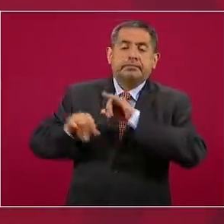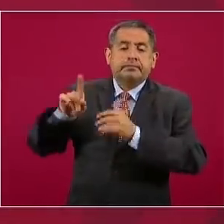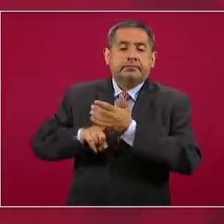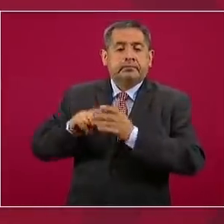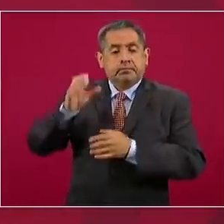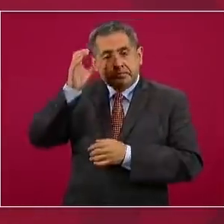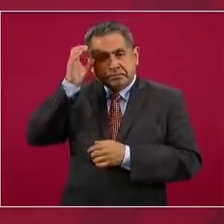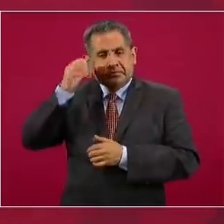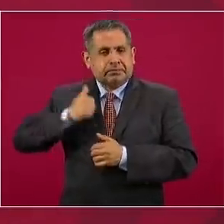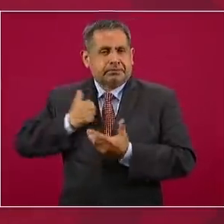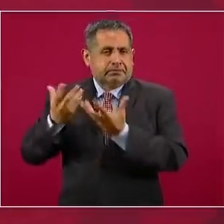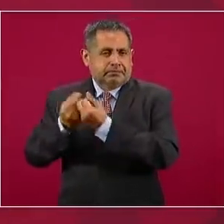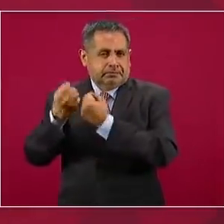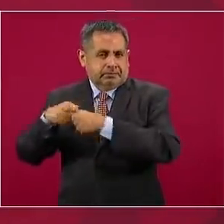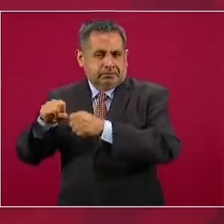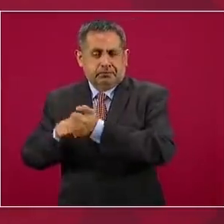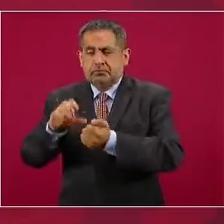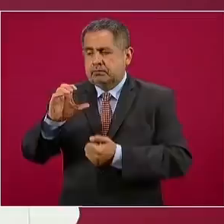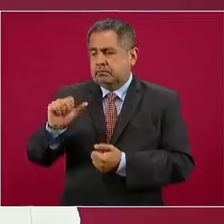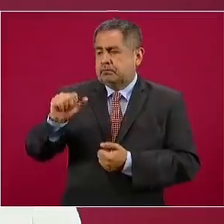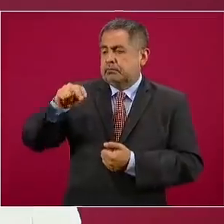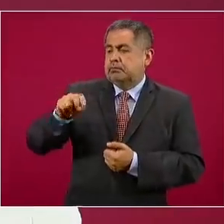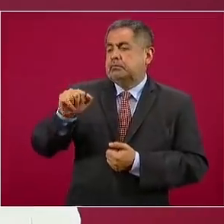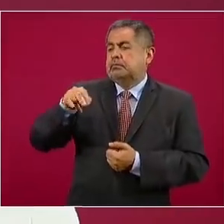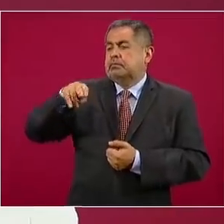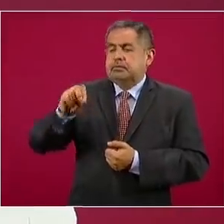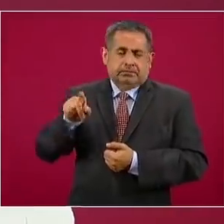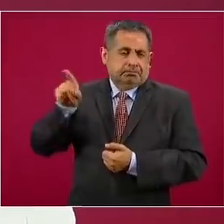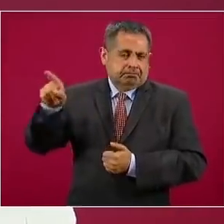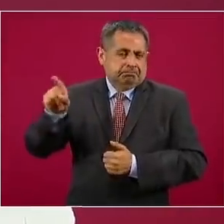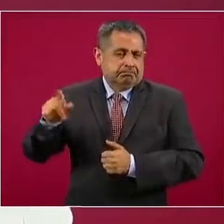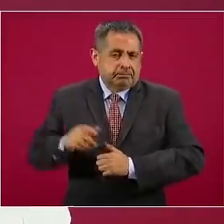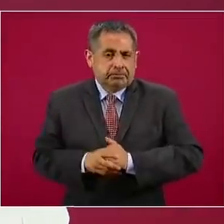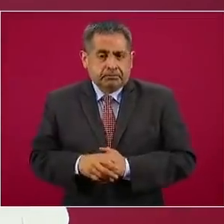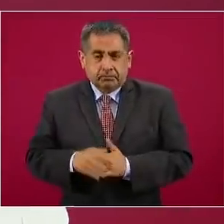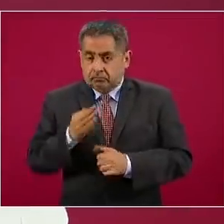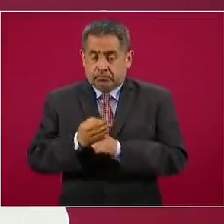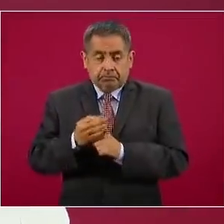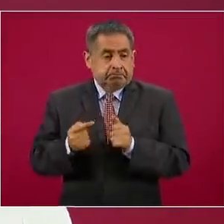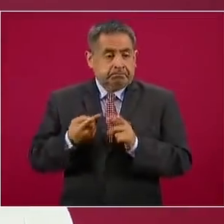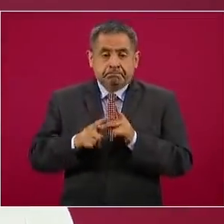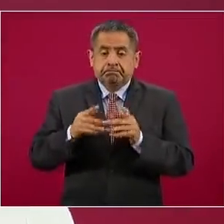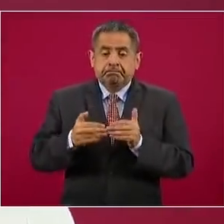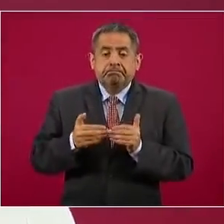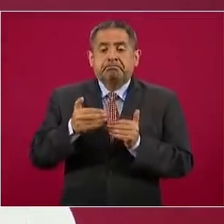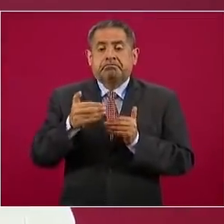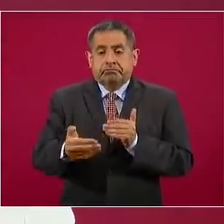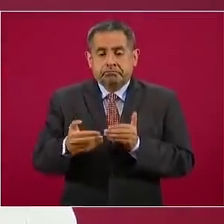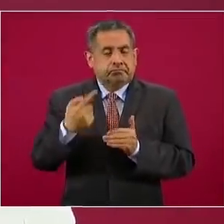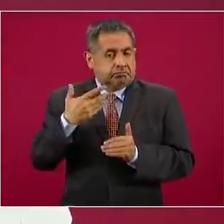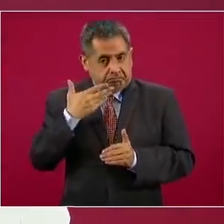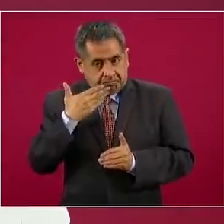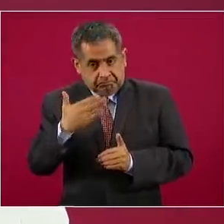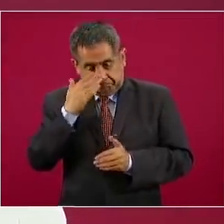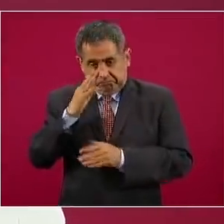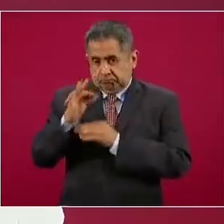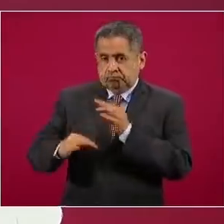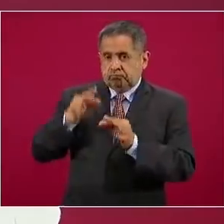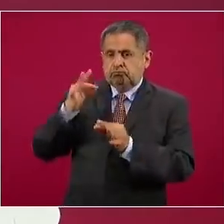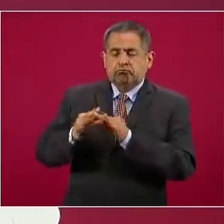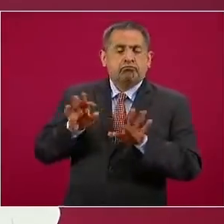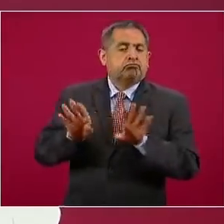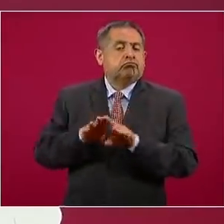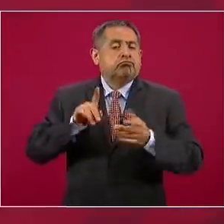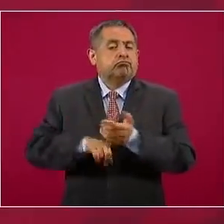-canadiense Cancino Biologics. Este es un paso fundamental para el cumplimiento presidencial